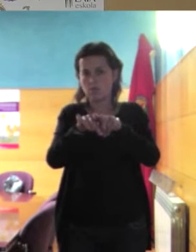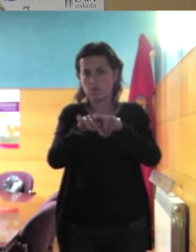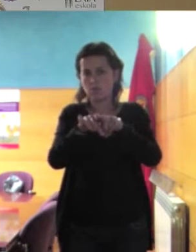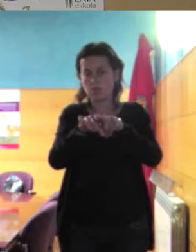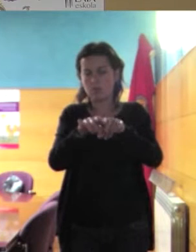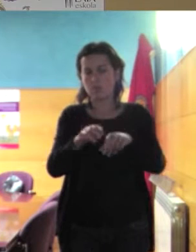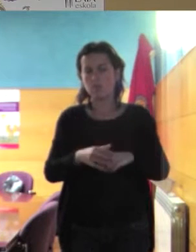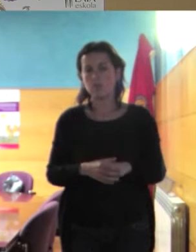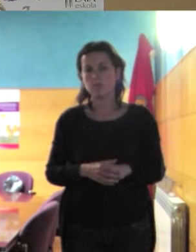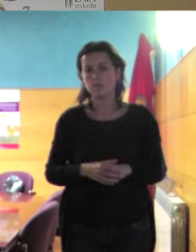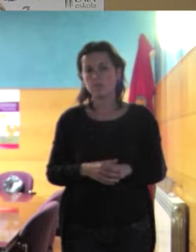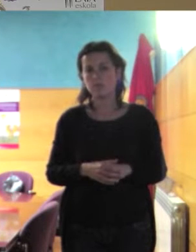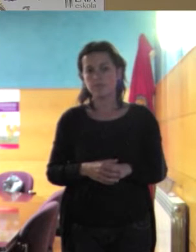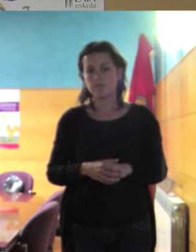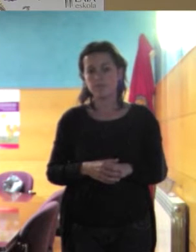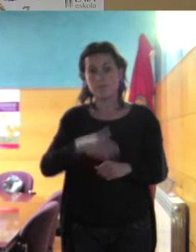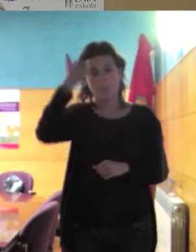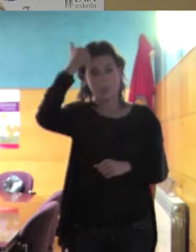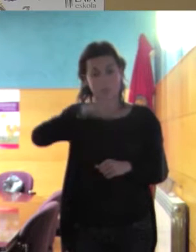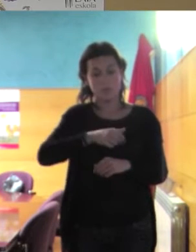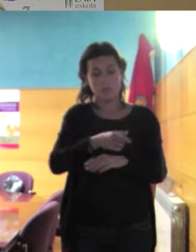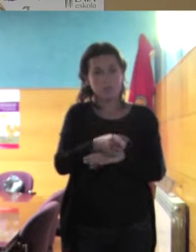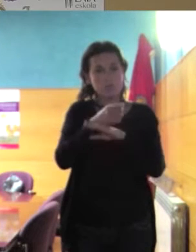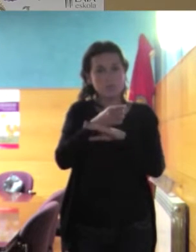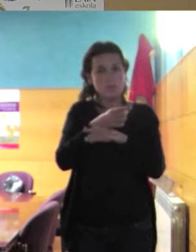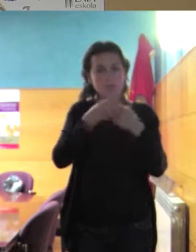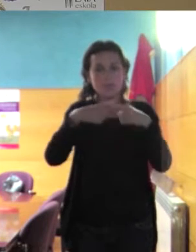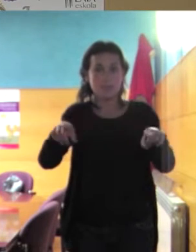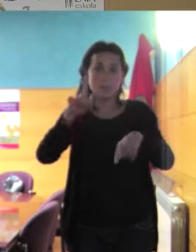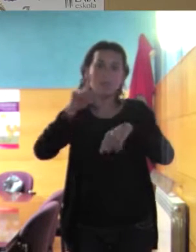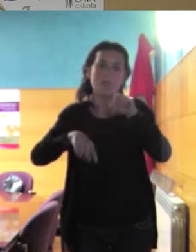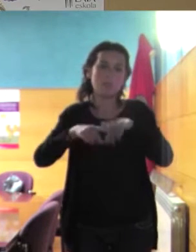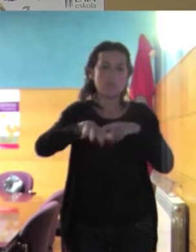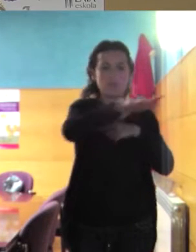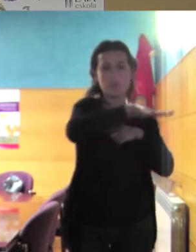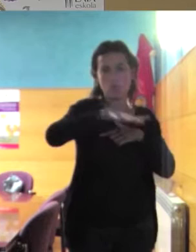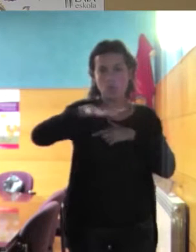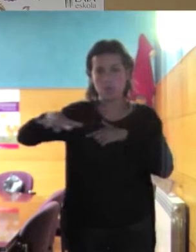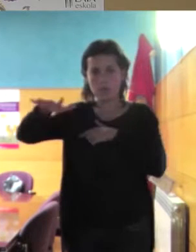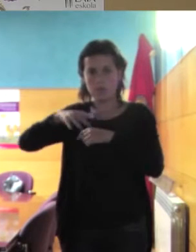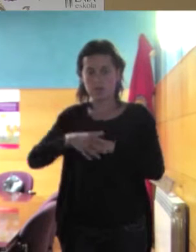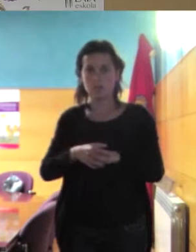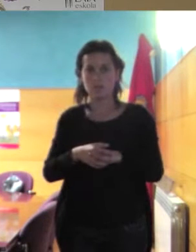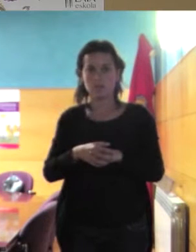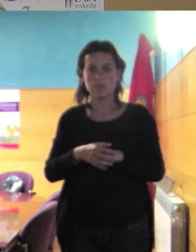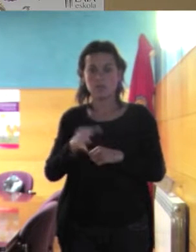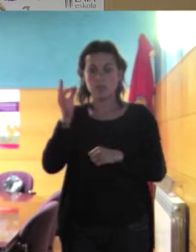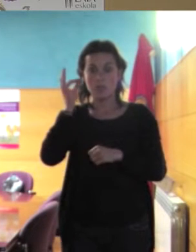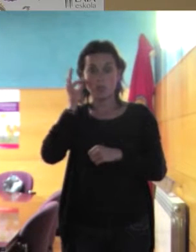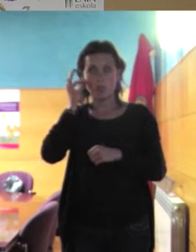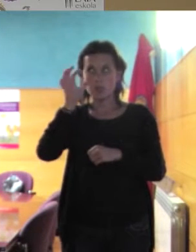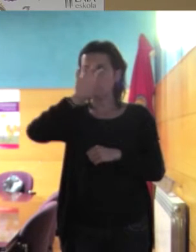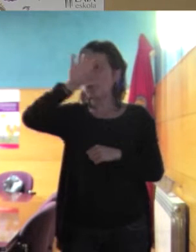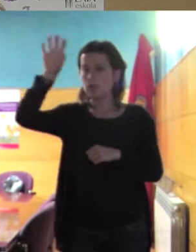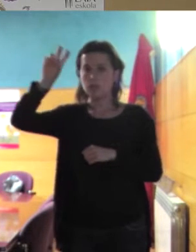y los patriarcados son distintos según los lugares y el patriarcado de las mujeres que han venido de otros países